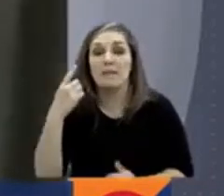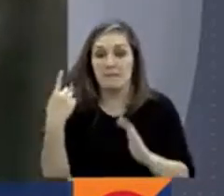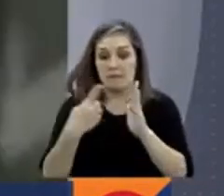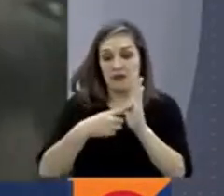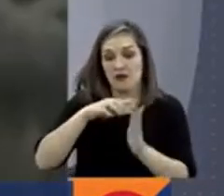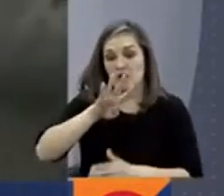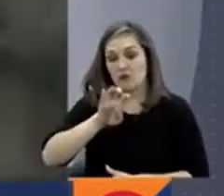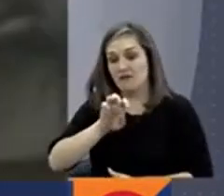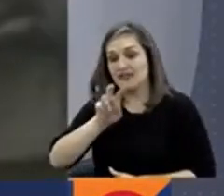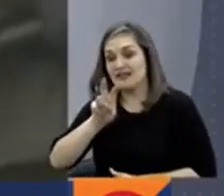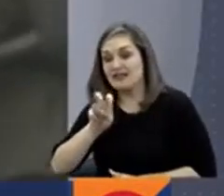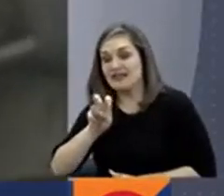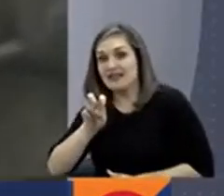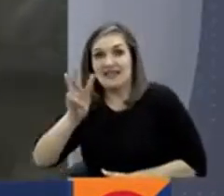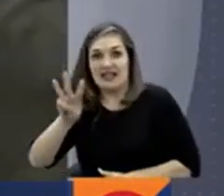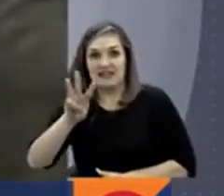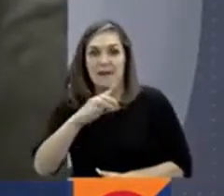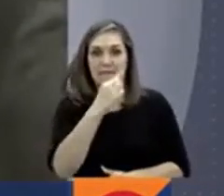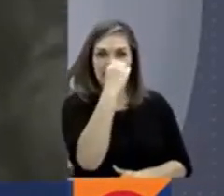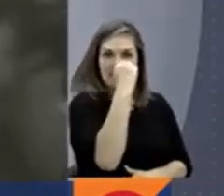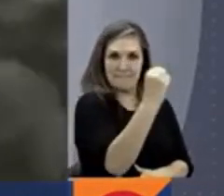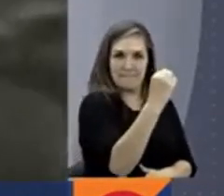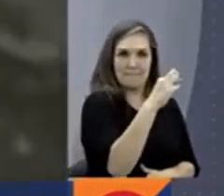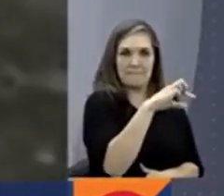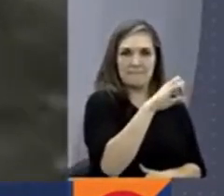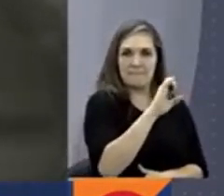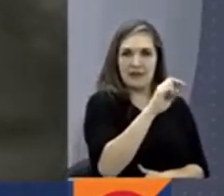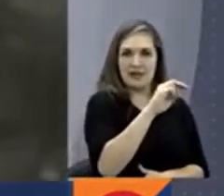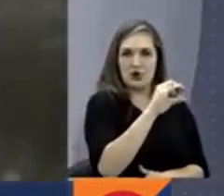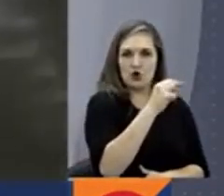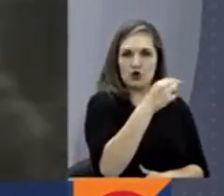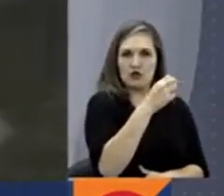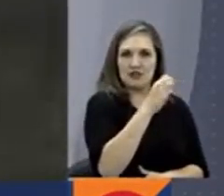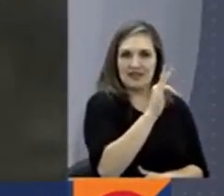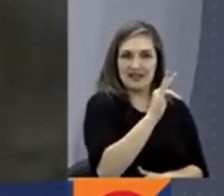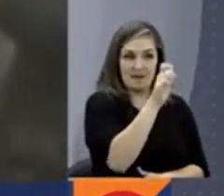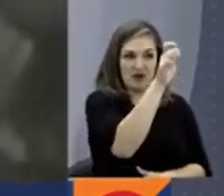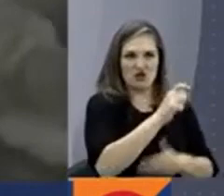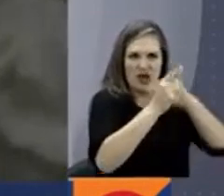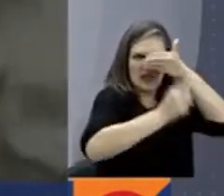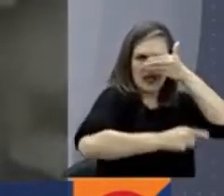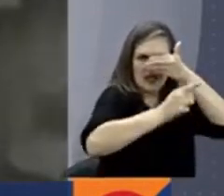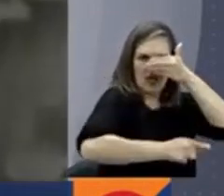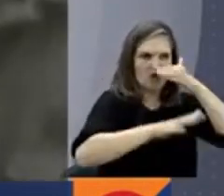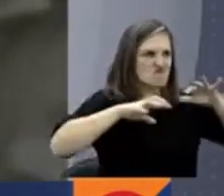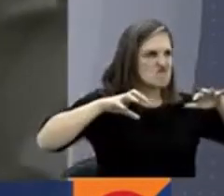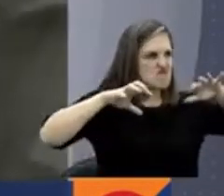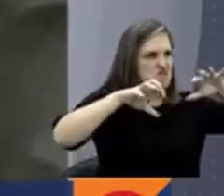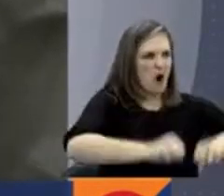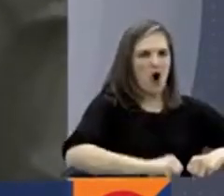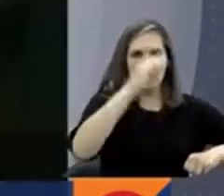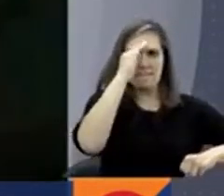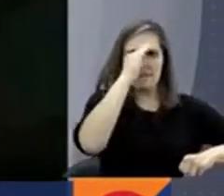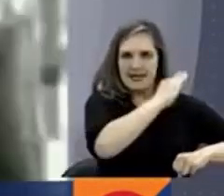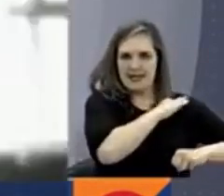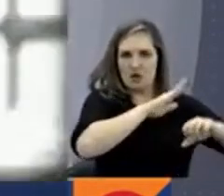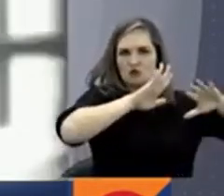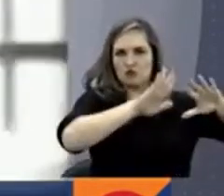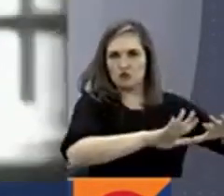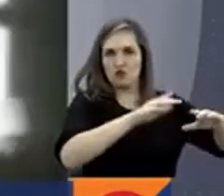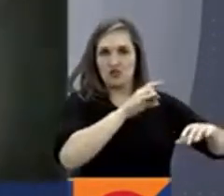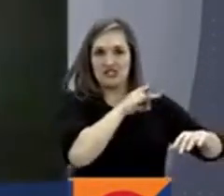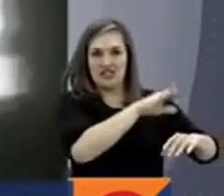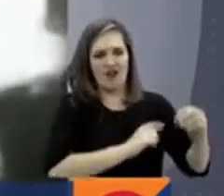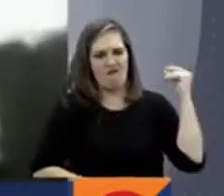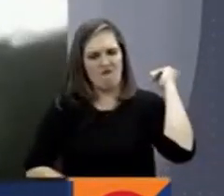Pinochet se tomó el poder en Chile a través de un golpe de Estado, y el ejército por supuesto bajó a